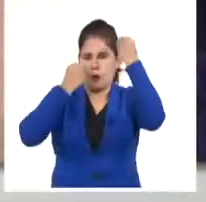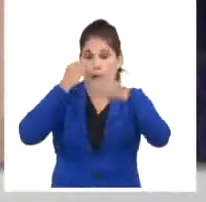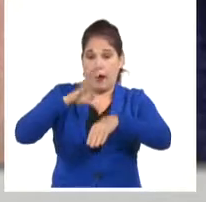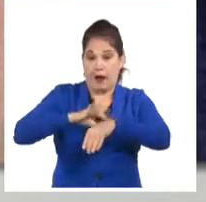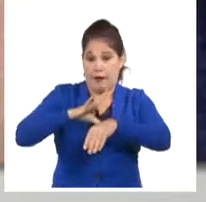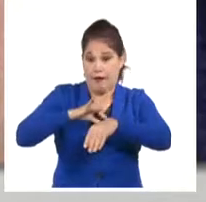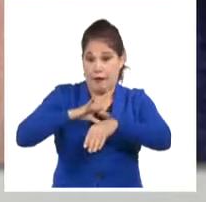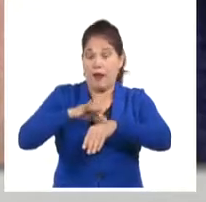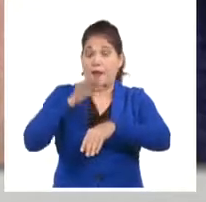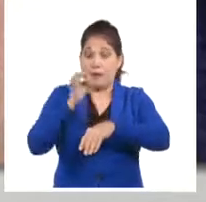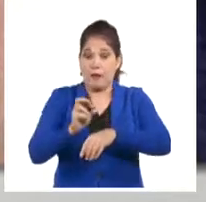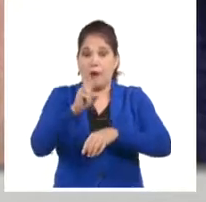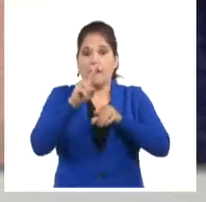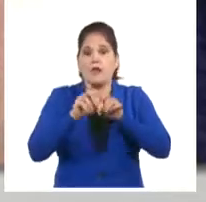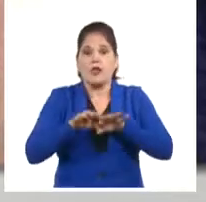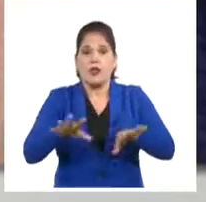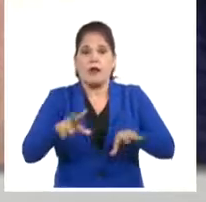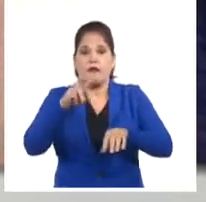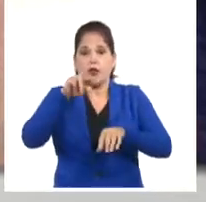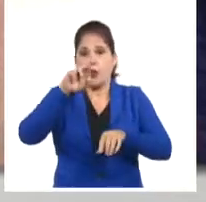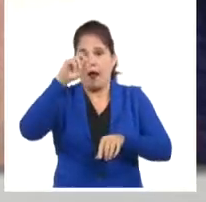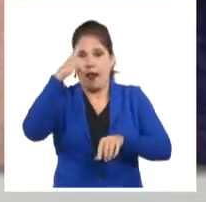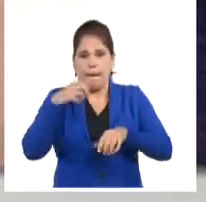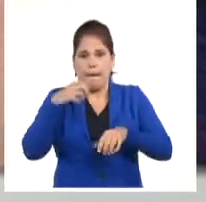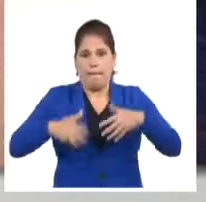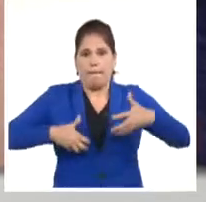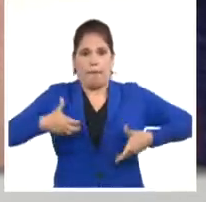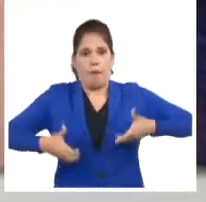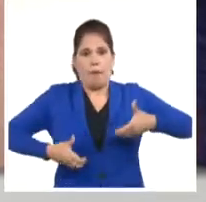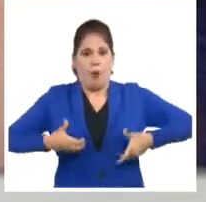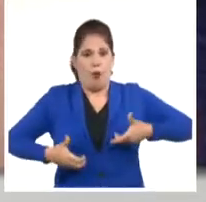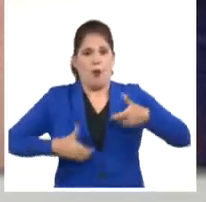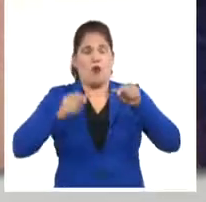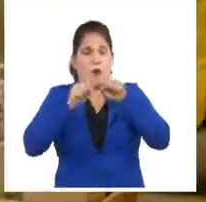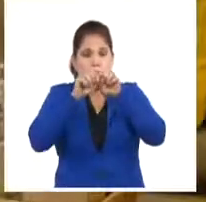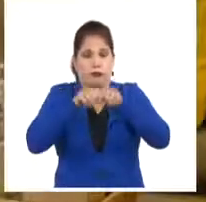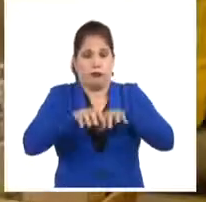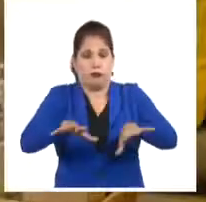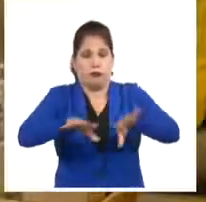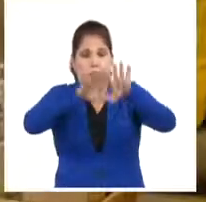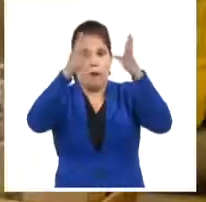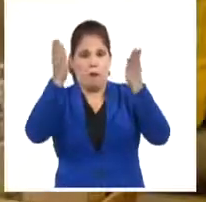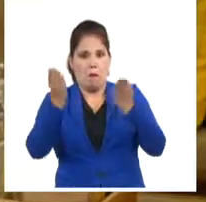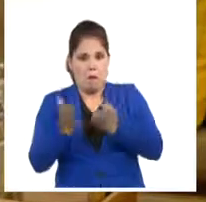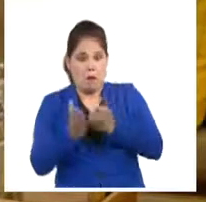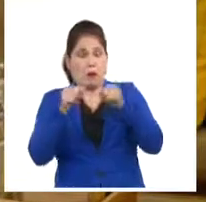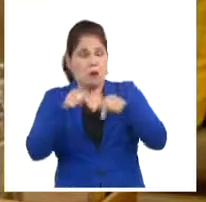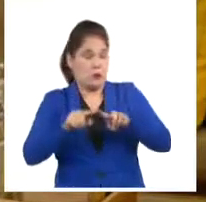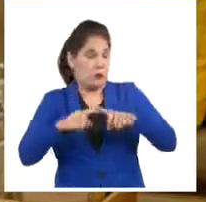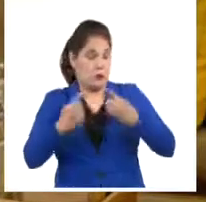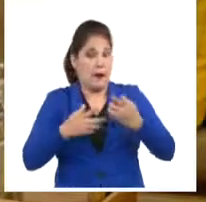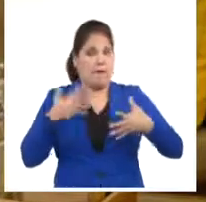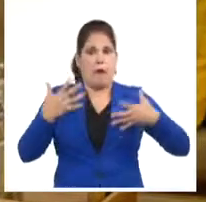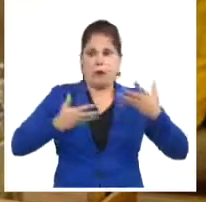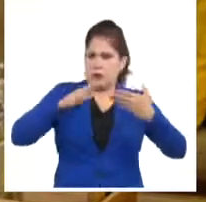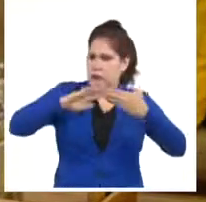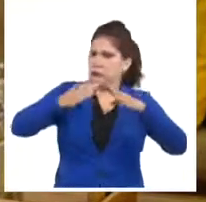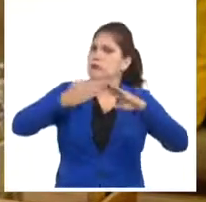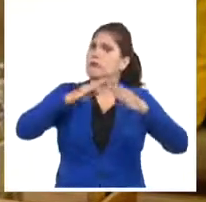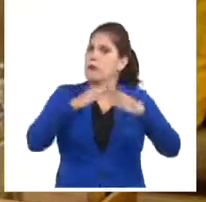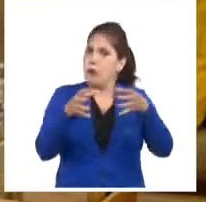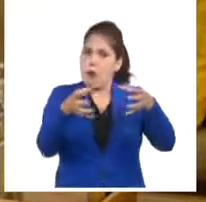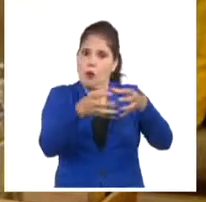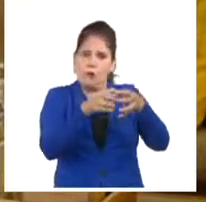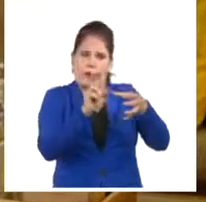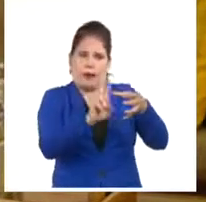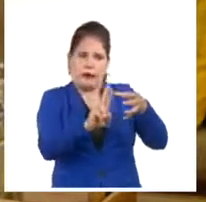conocida hasta ahora como viruela del mono se extiende por la geografía global. Este hecho motivó debates en el Comité de